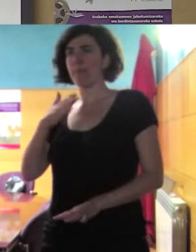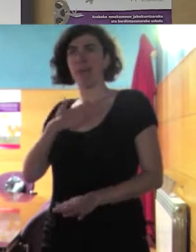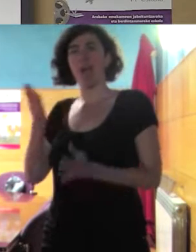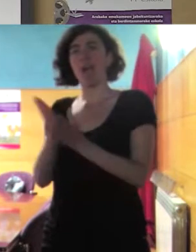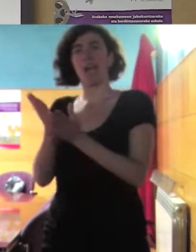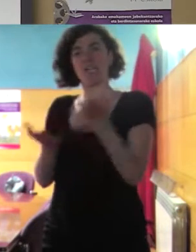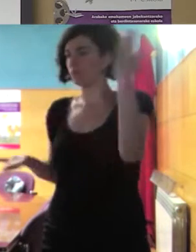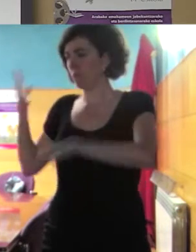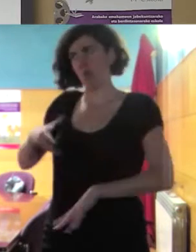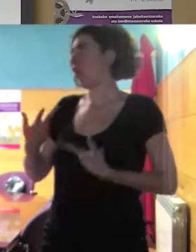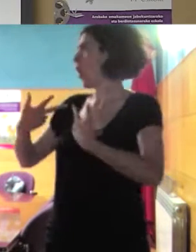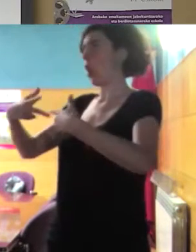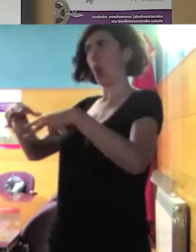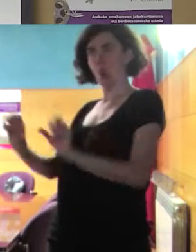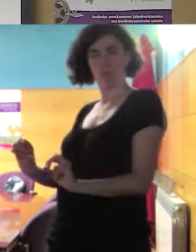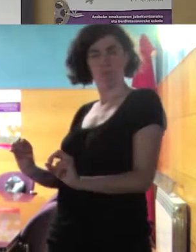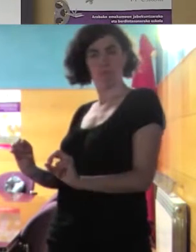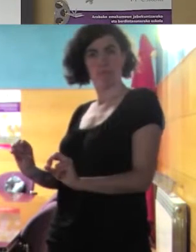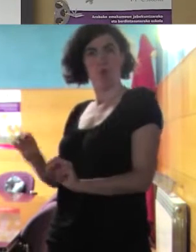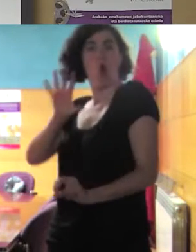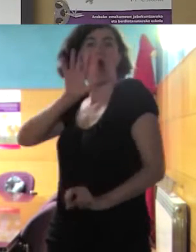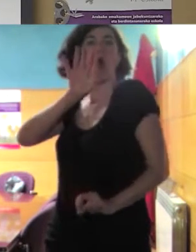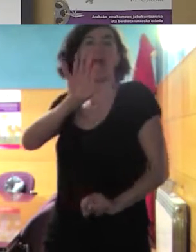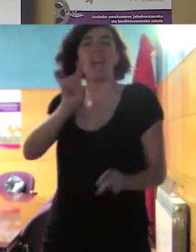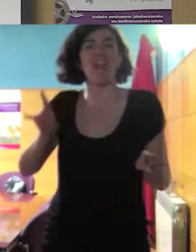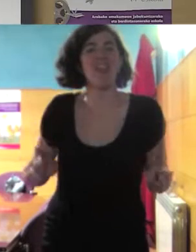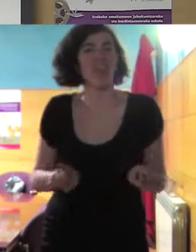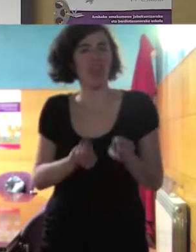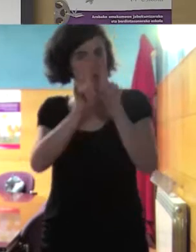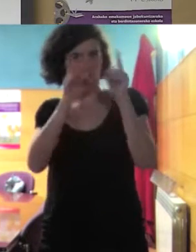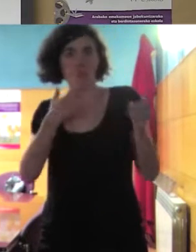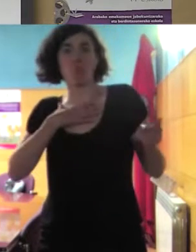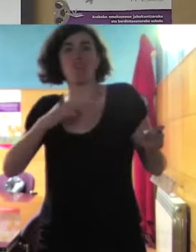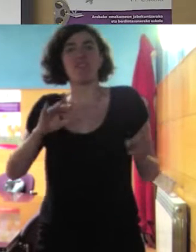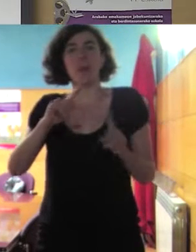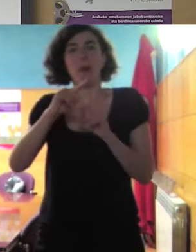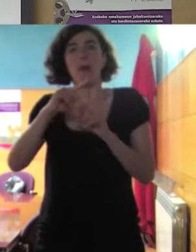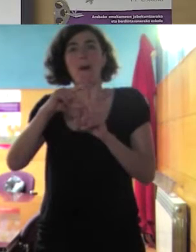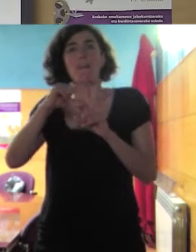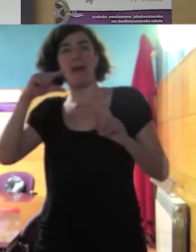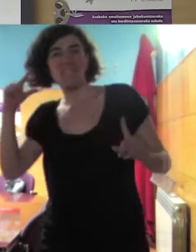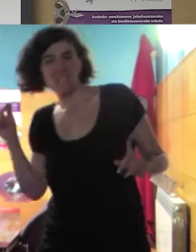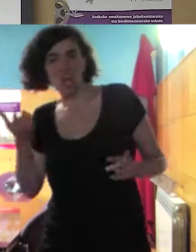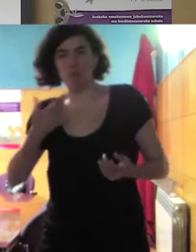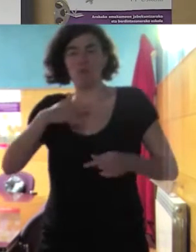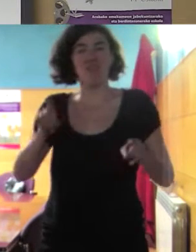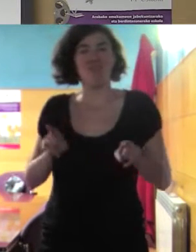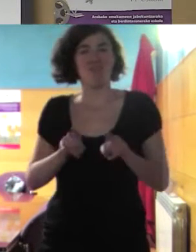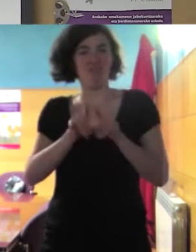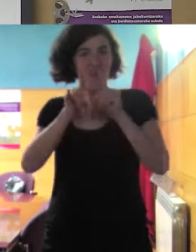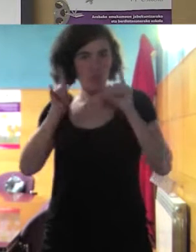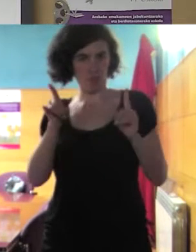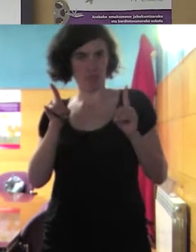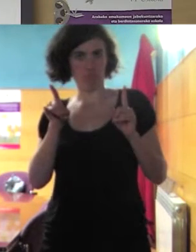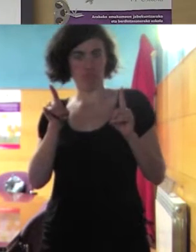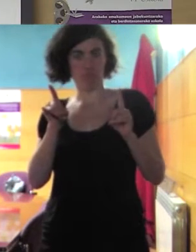que podría ser de otro origen por aquí pone musulmana podía haber dicho pakistaní podía haber dicho yo que sé de cualquier lugar